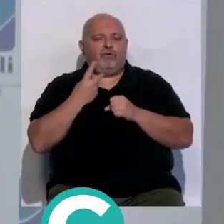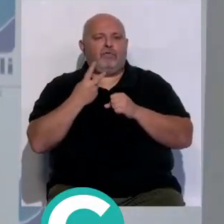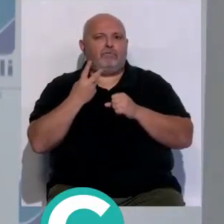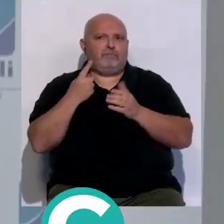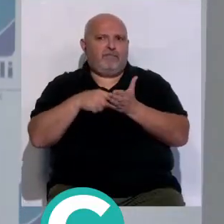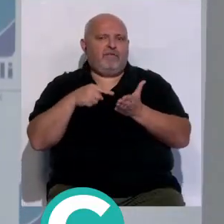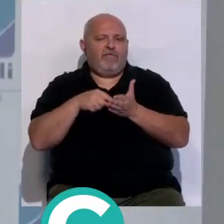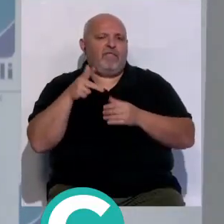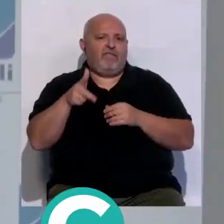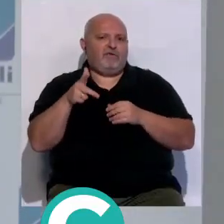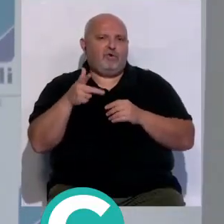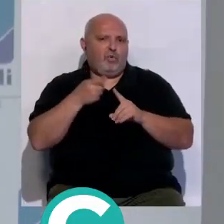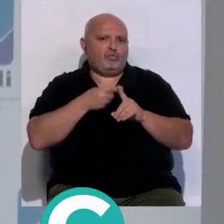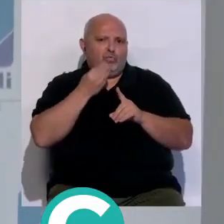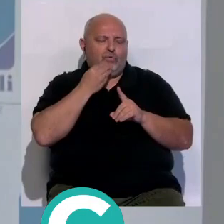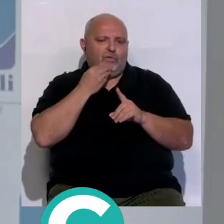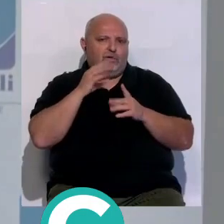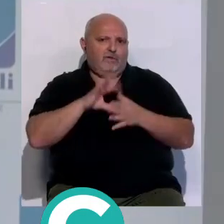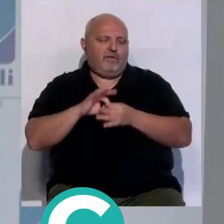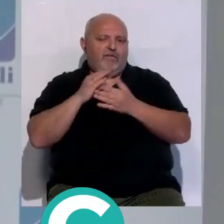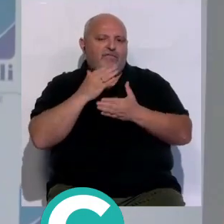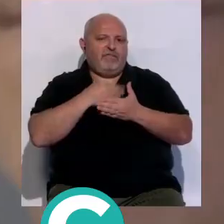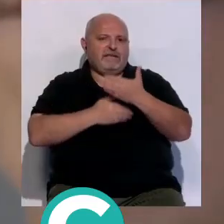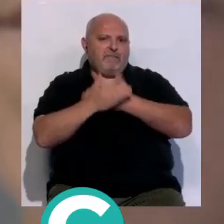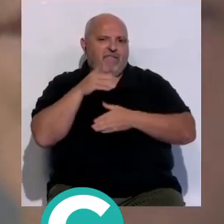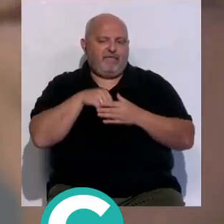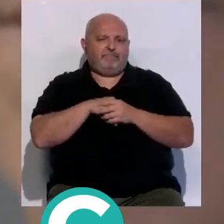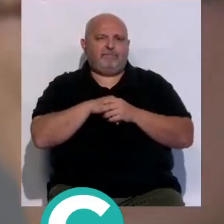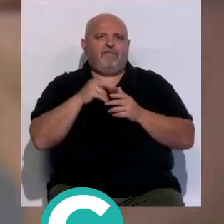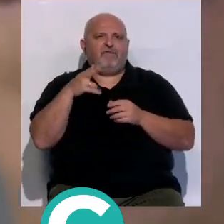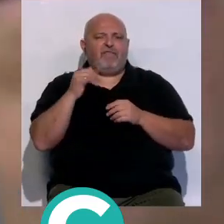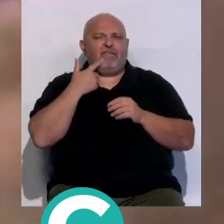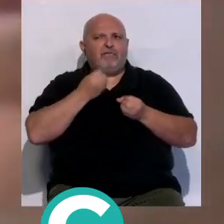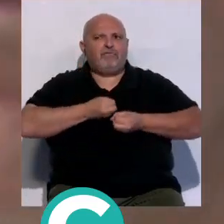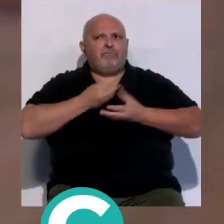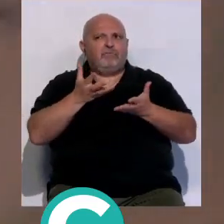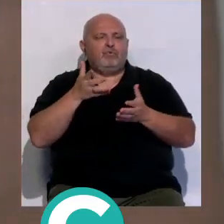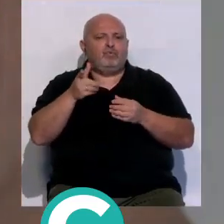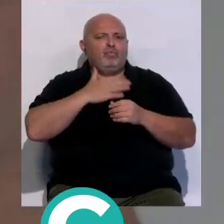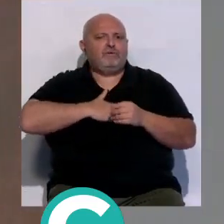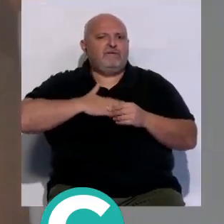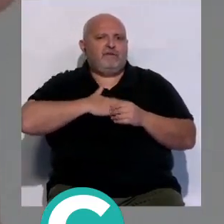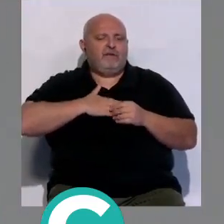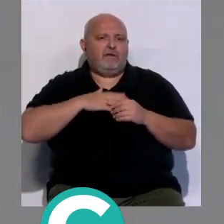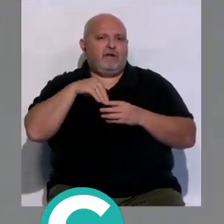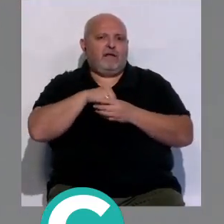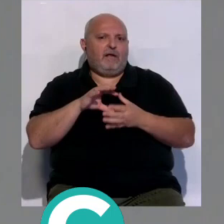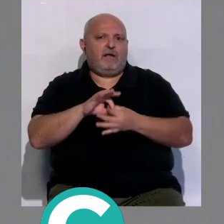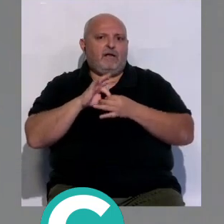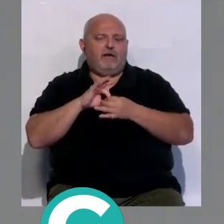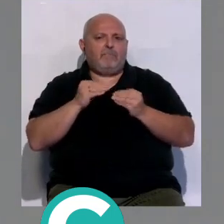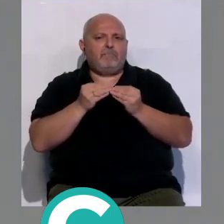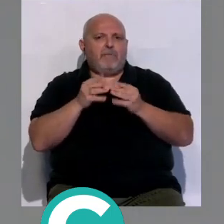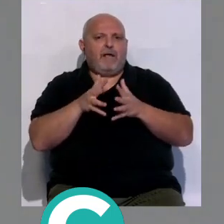reivindicación de derechos de esos consumidores como digo con discapacidad desde Fegadi han expresado igualmente su satisfacción con esta alianza para